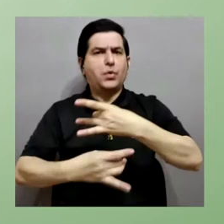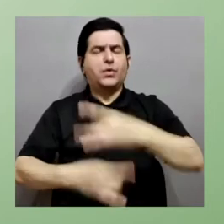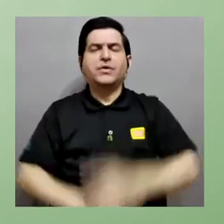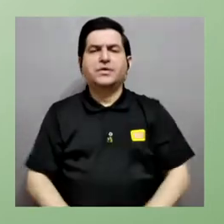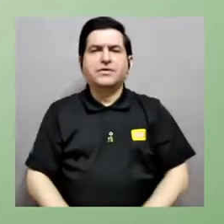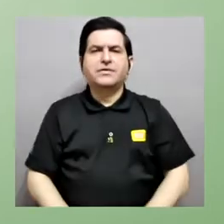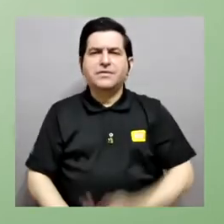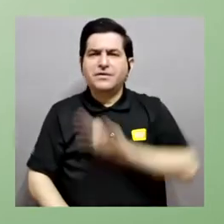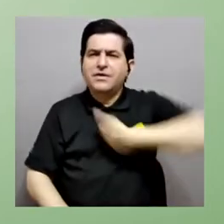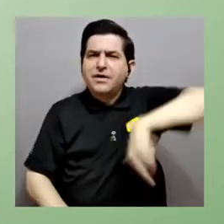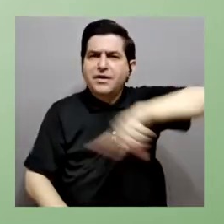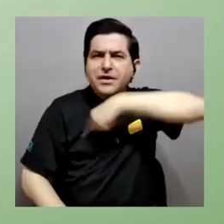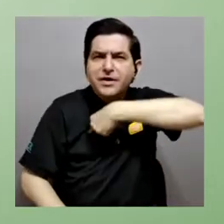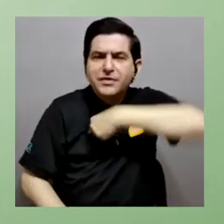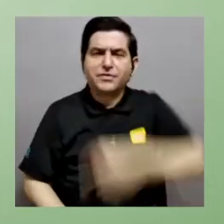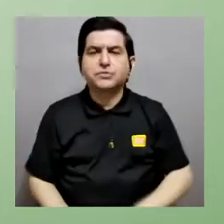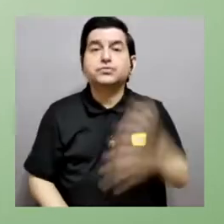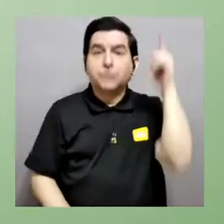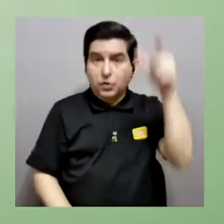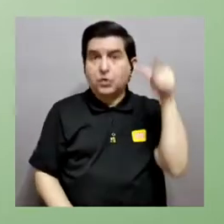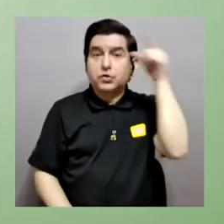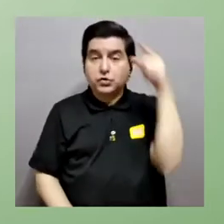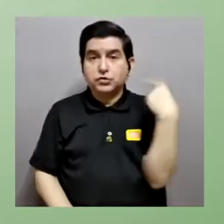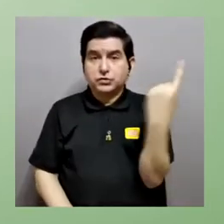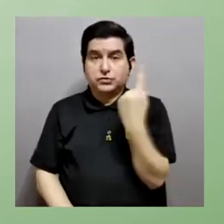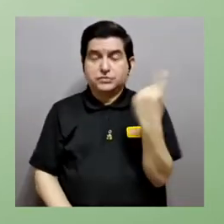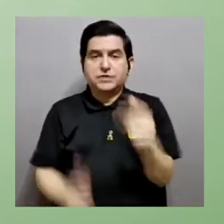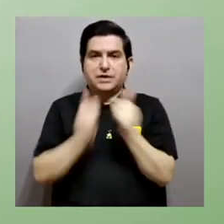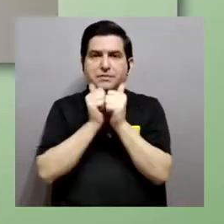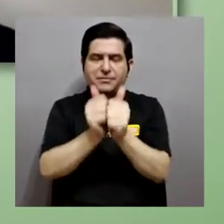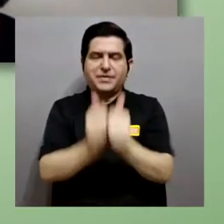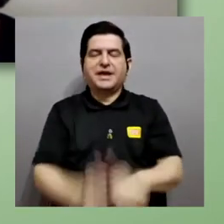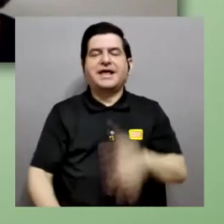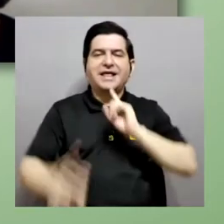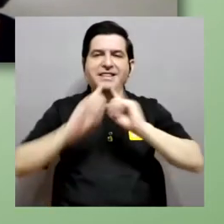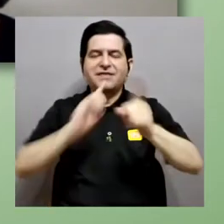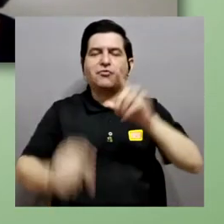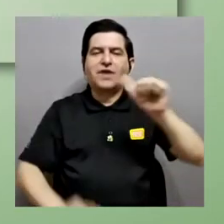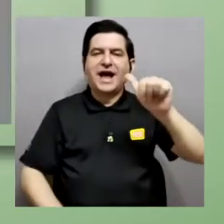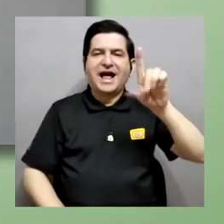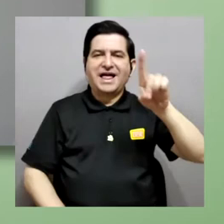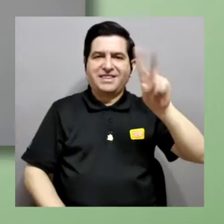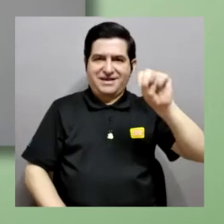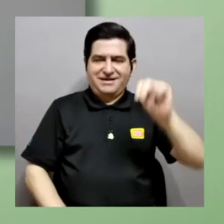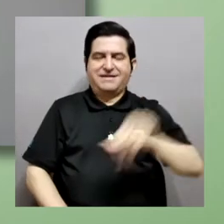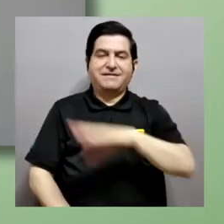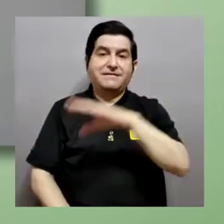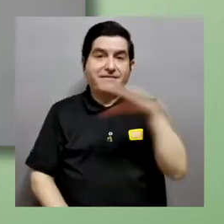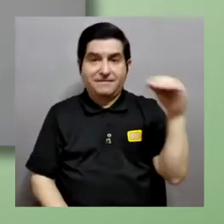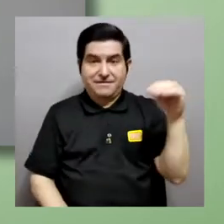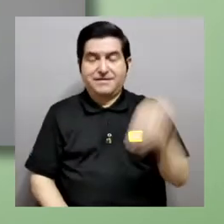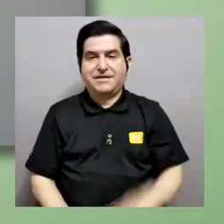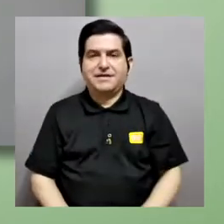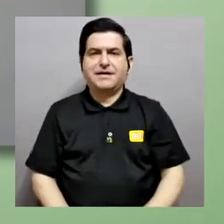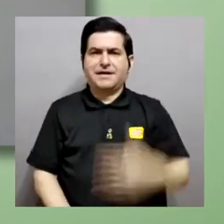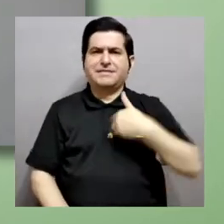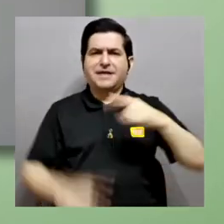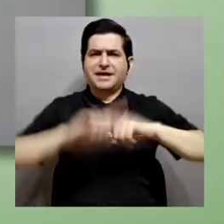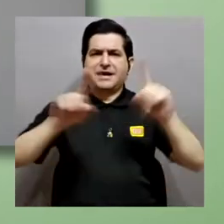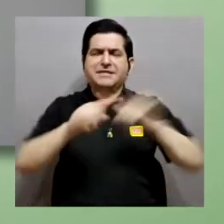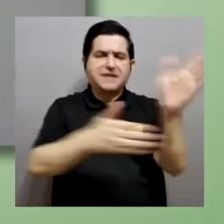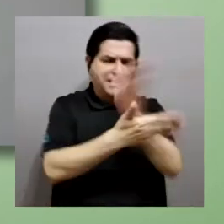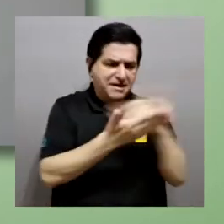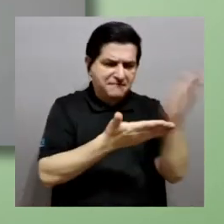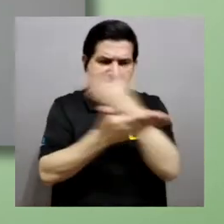y estaremos con pues por supuesto siempre la compañía de Divulga ADN y pues vamos a tener